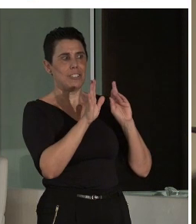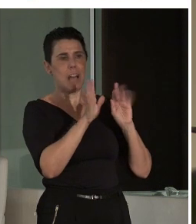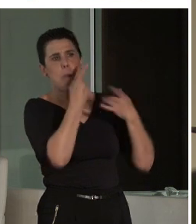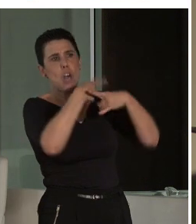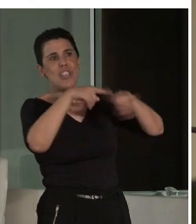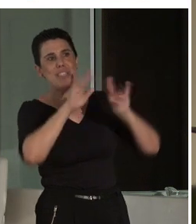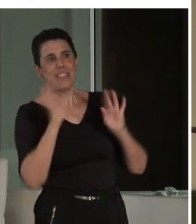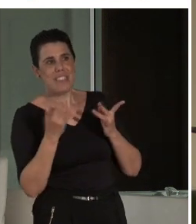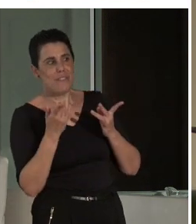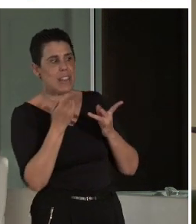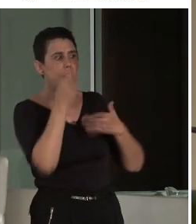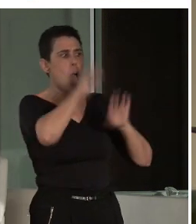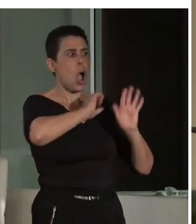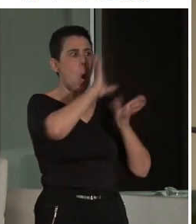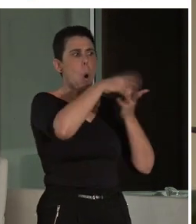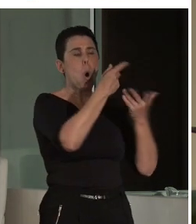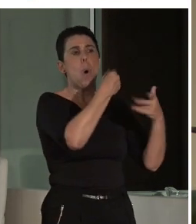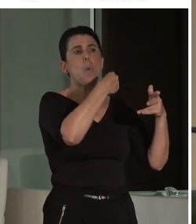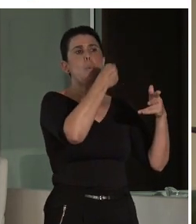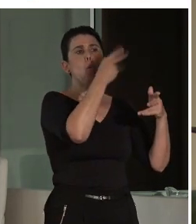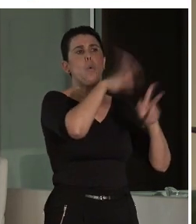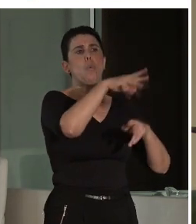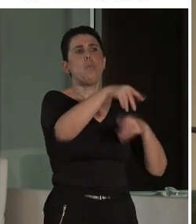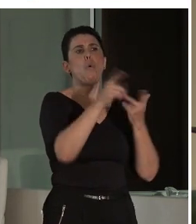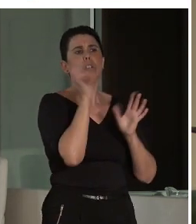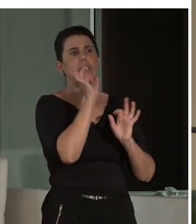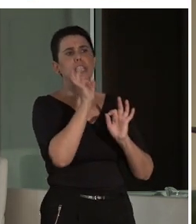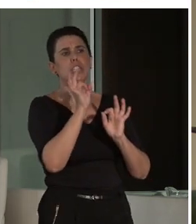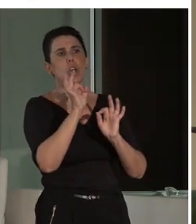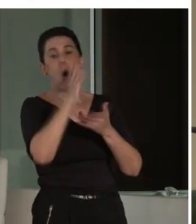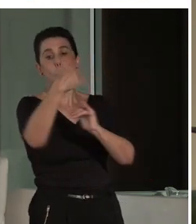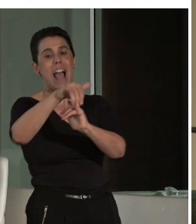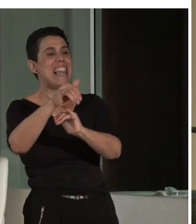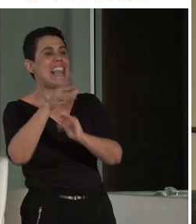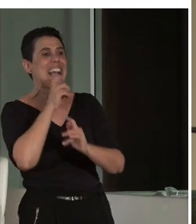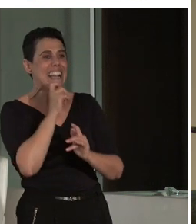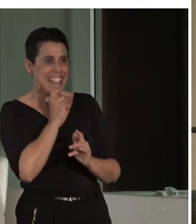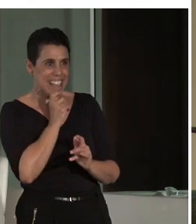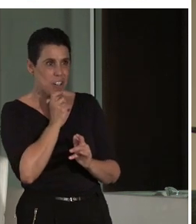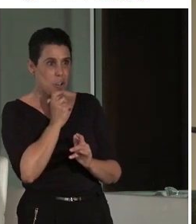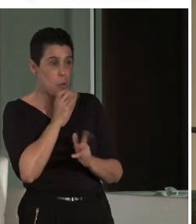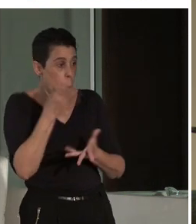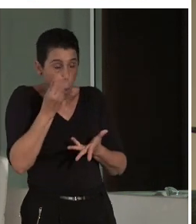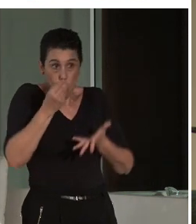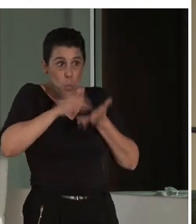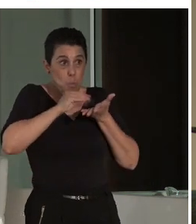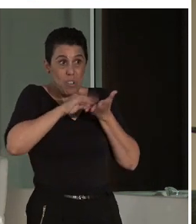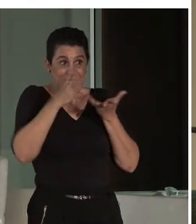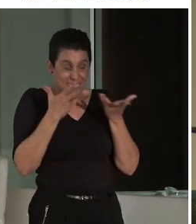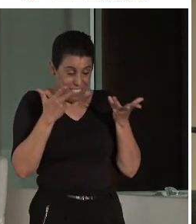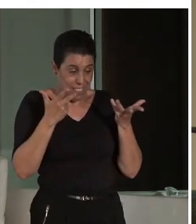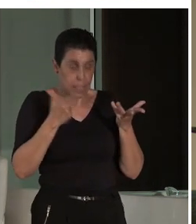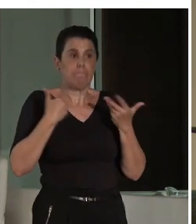que tienen un patrimonio importante, adolecen de esa conexión. Nosotros siempre